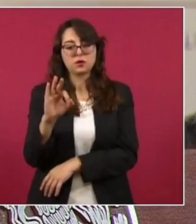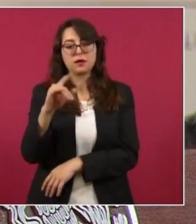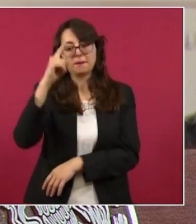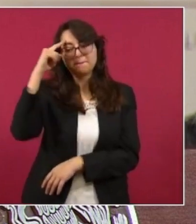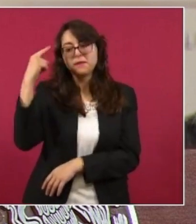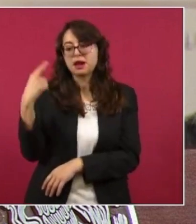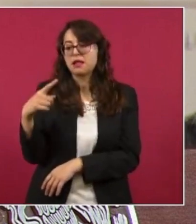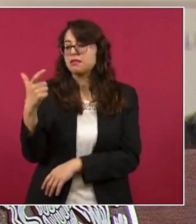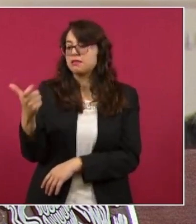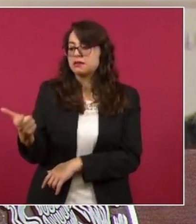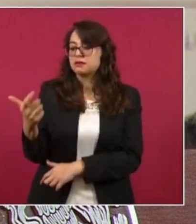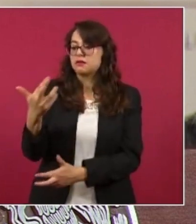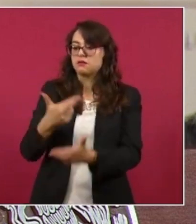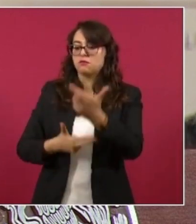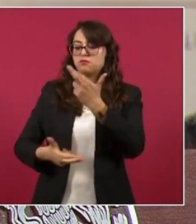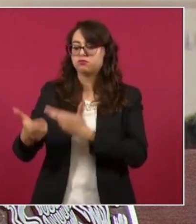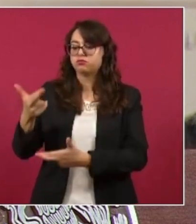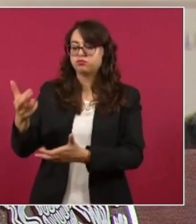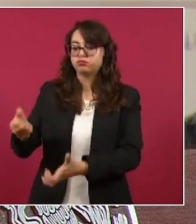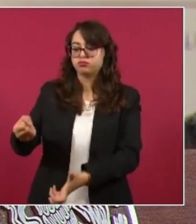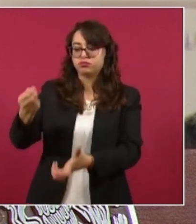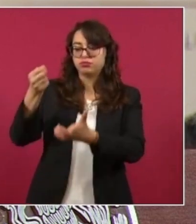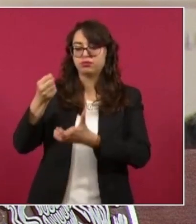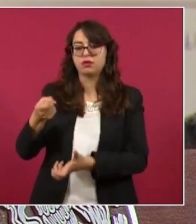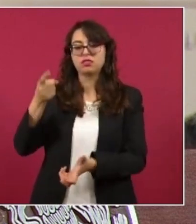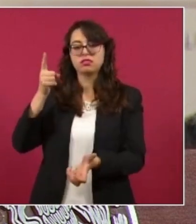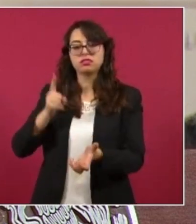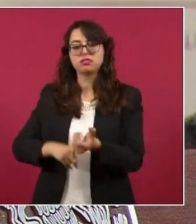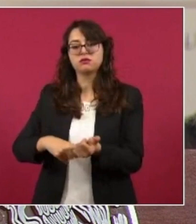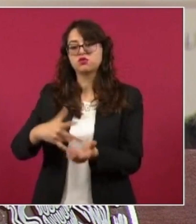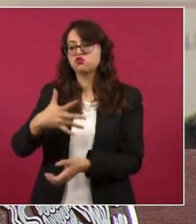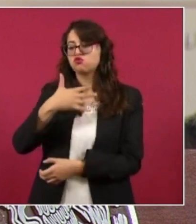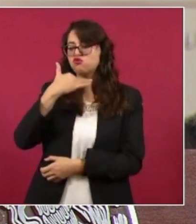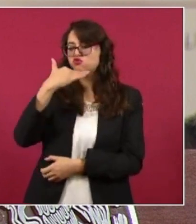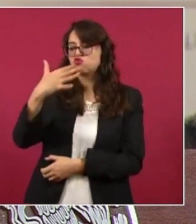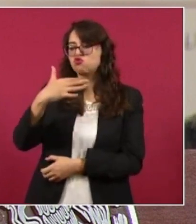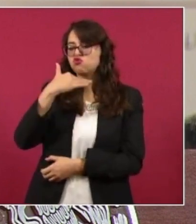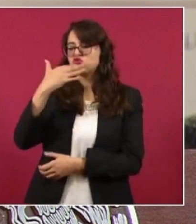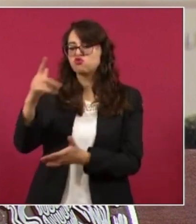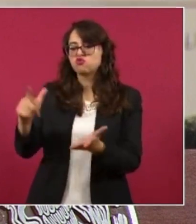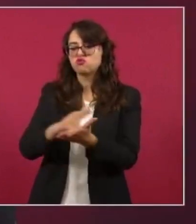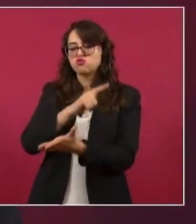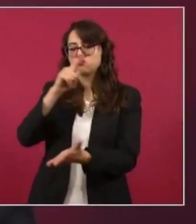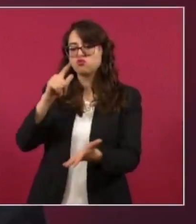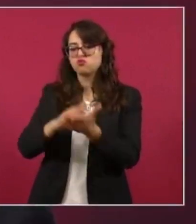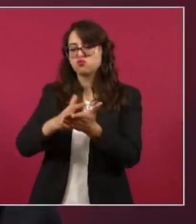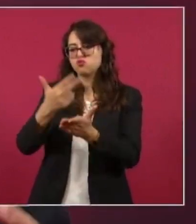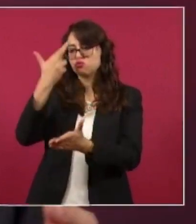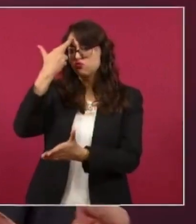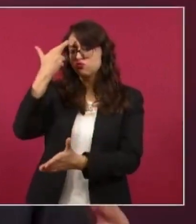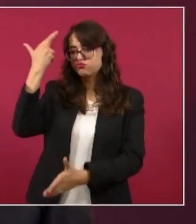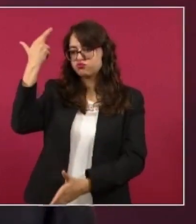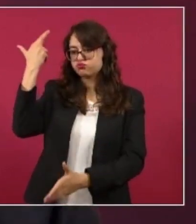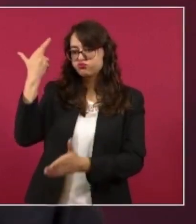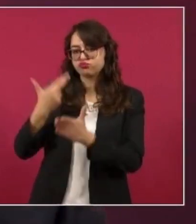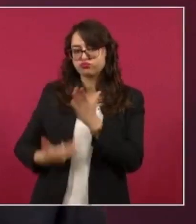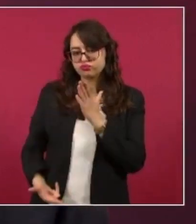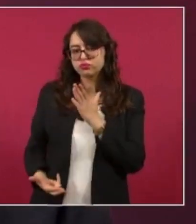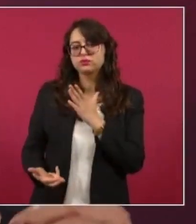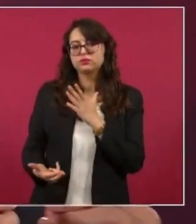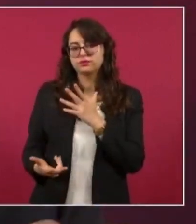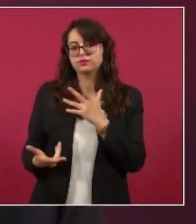bienes que son producto de actividades ilícitas llevadas a cabo en el extranjero, pero realizadas,